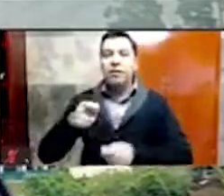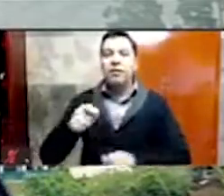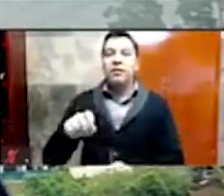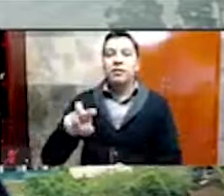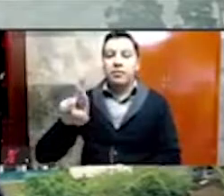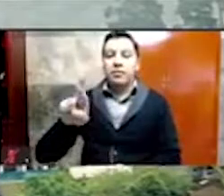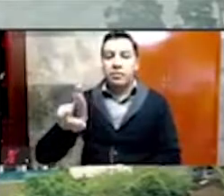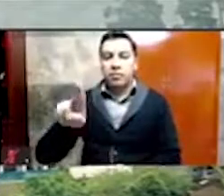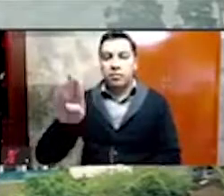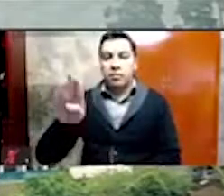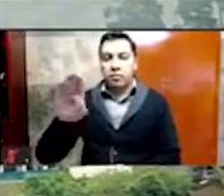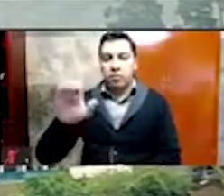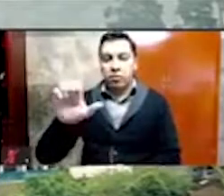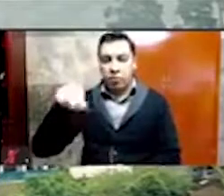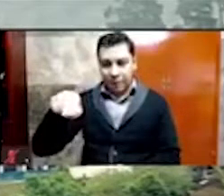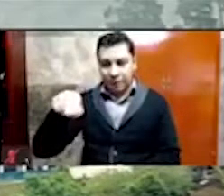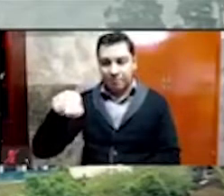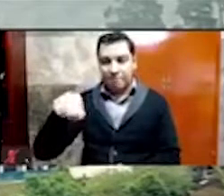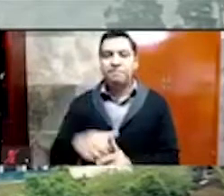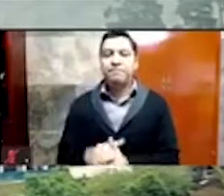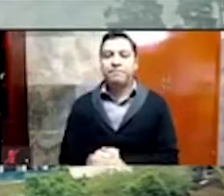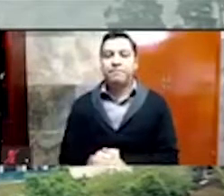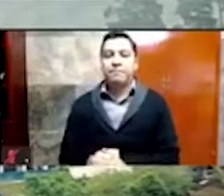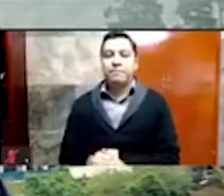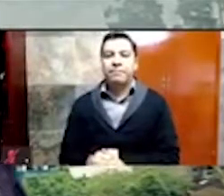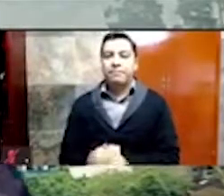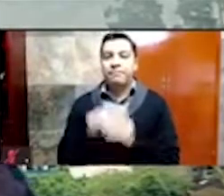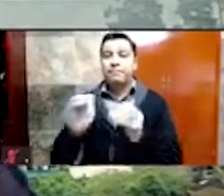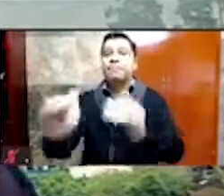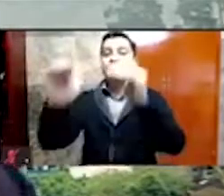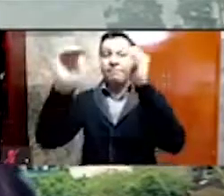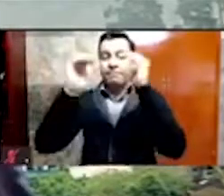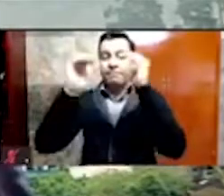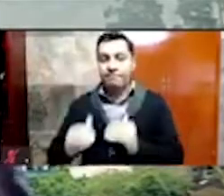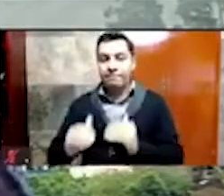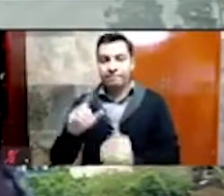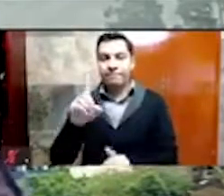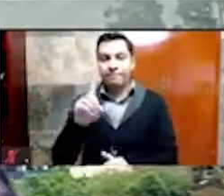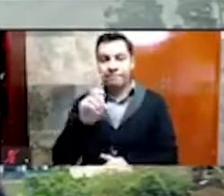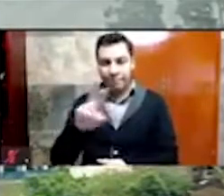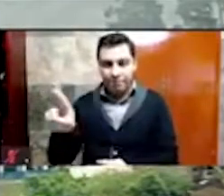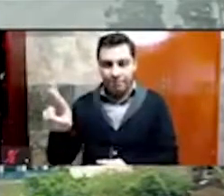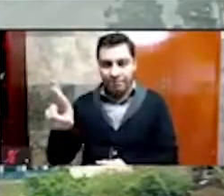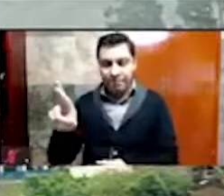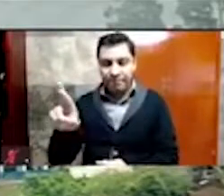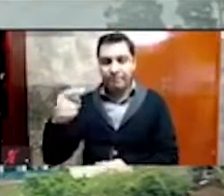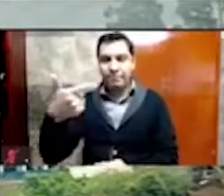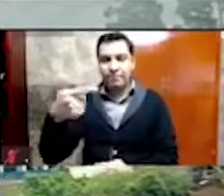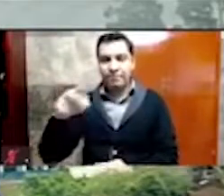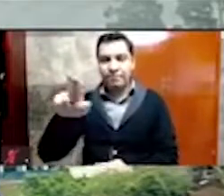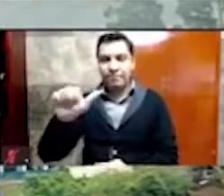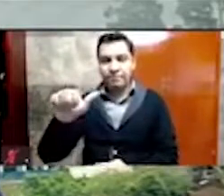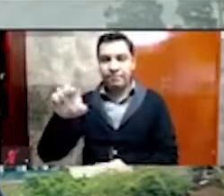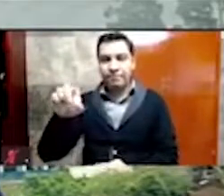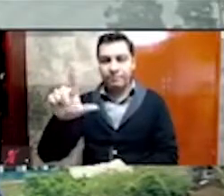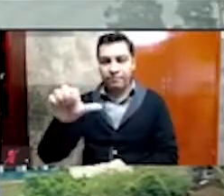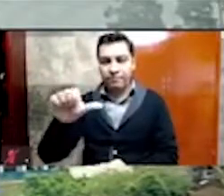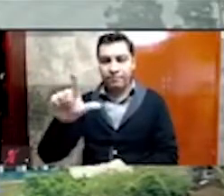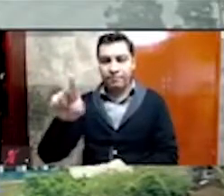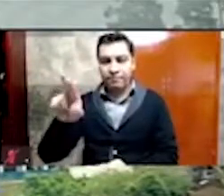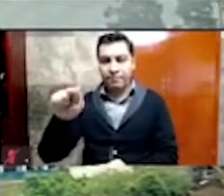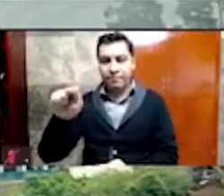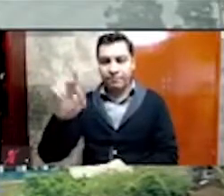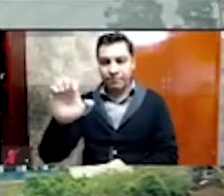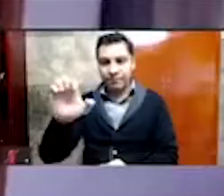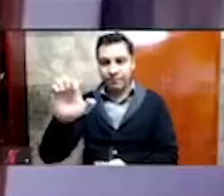doy la palabra a la coordinadora de humanidades, doctora Guadalupe Valencia, muchas gracias. Adelante.